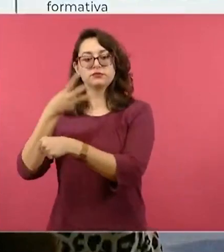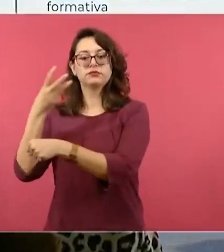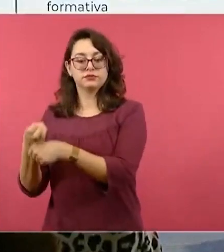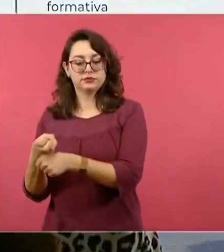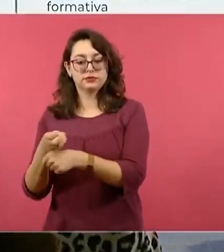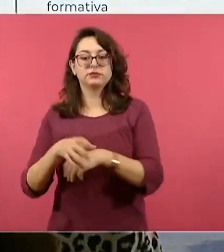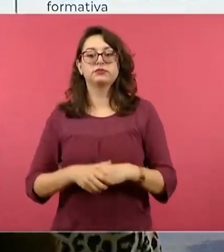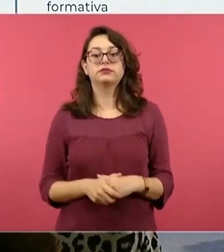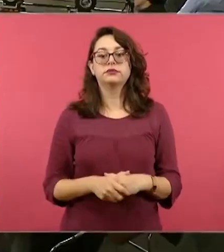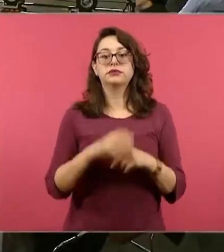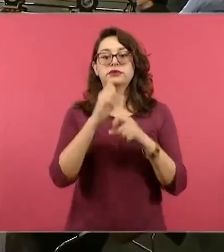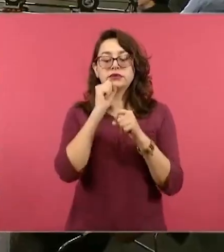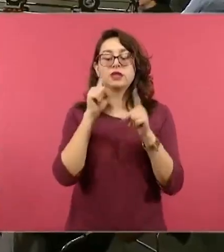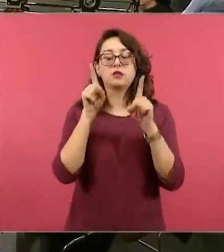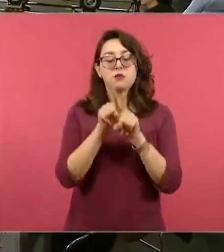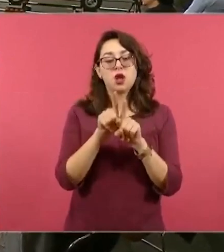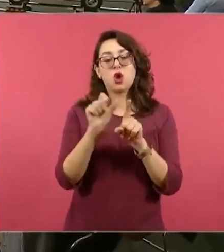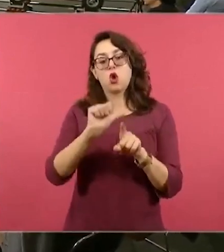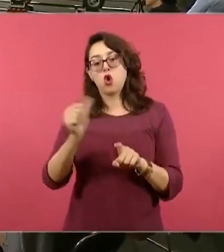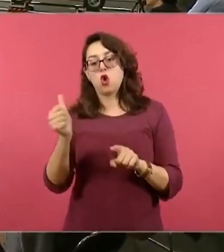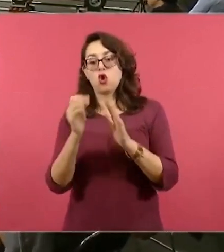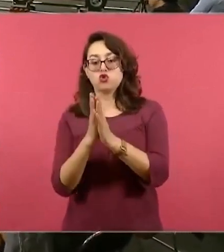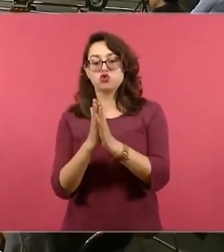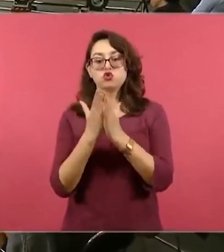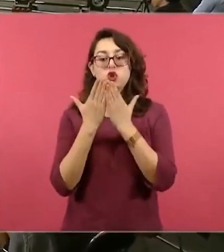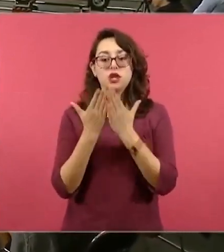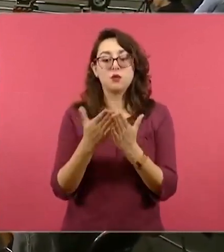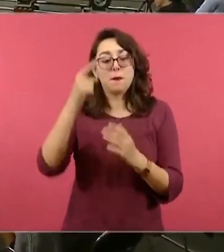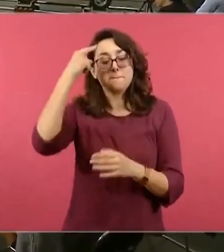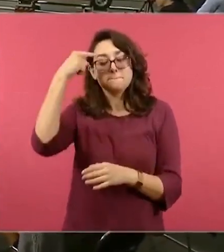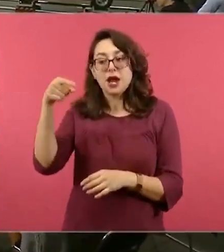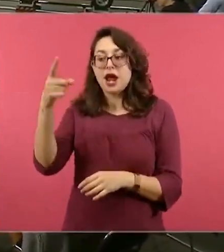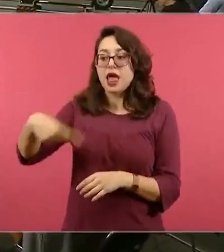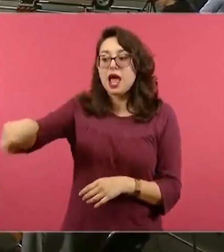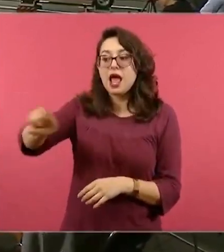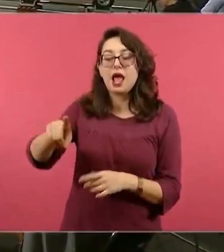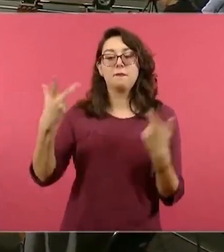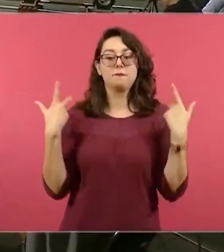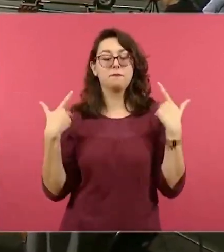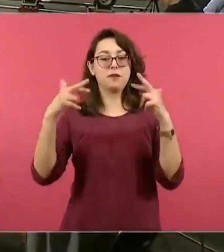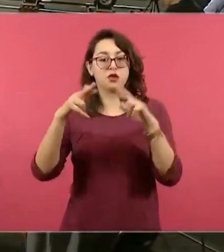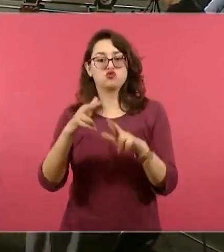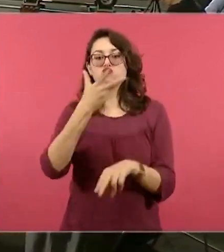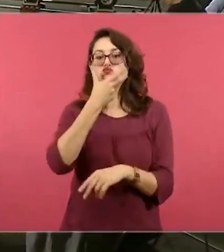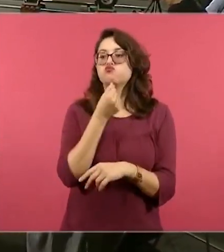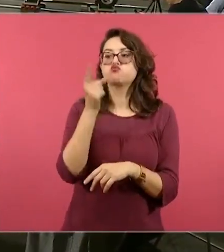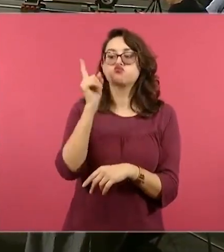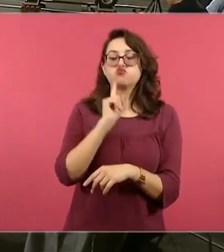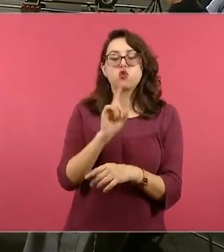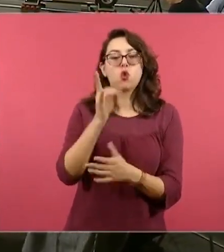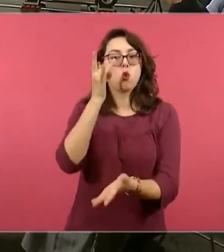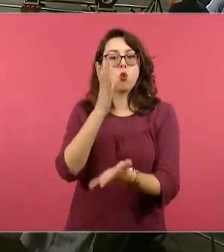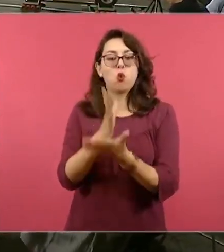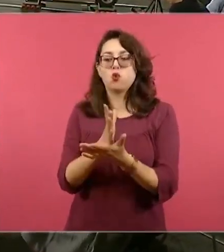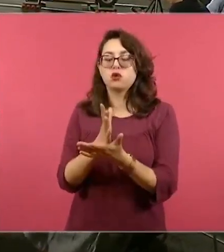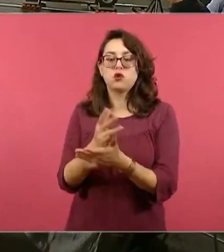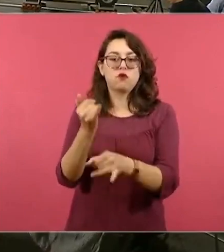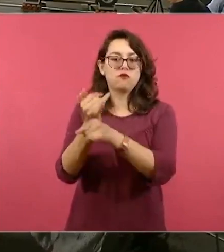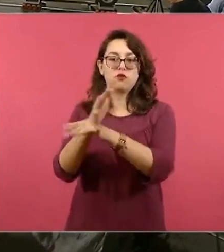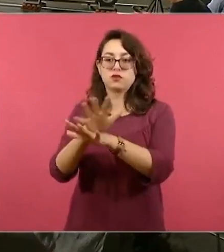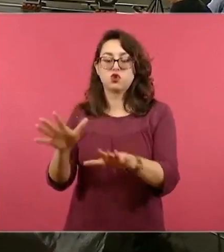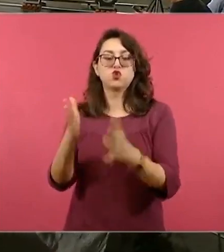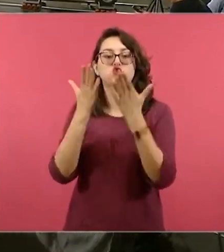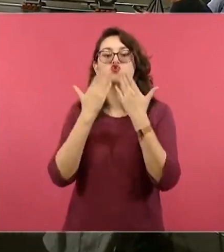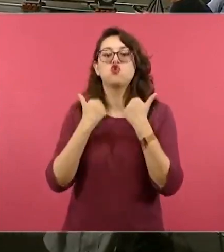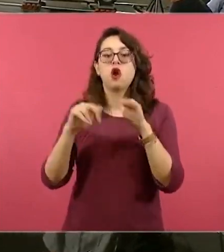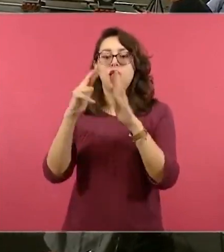el libro sin recetas para la maestra y el maestro. Lo acaba de nombrar